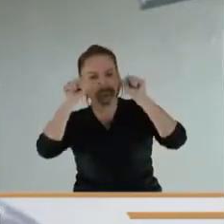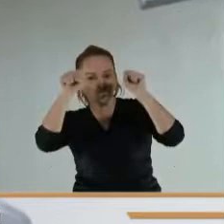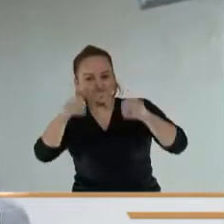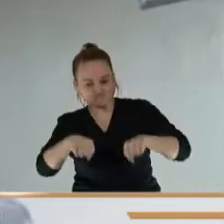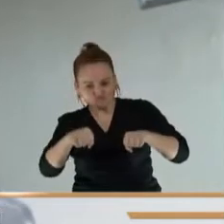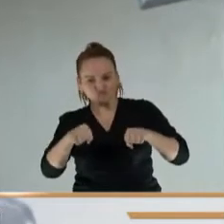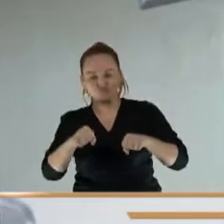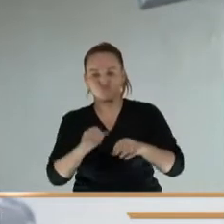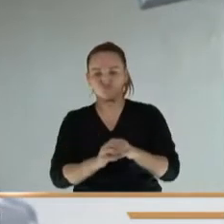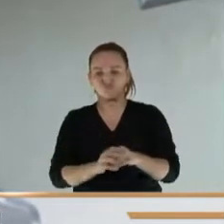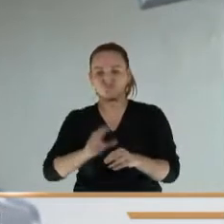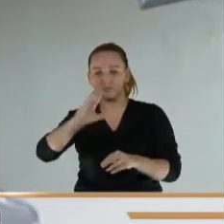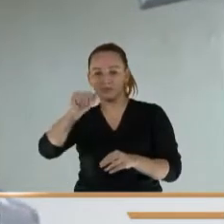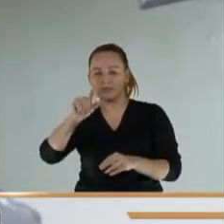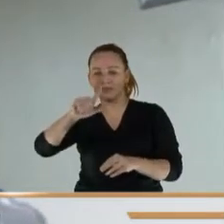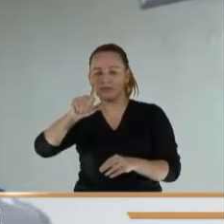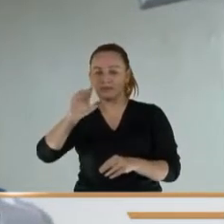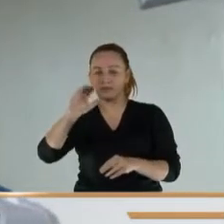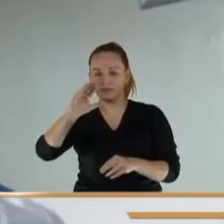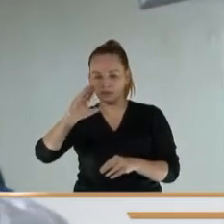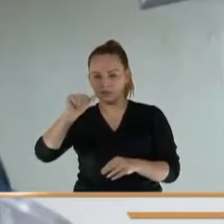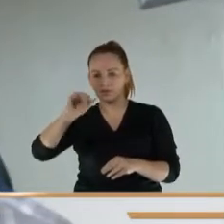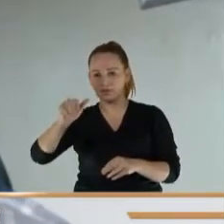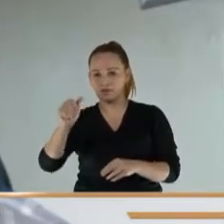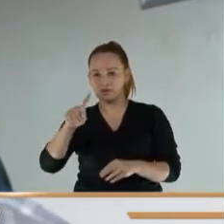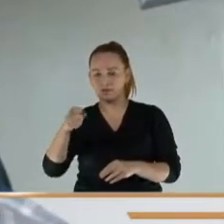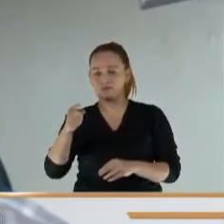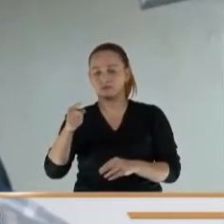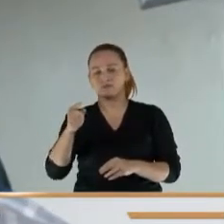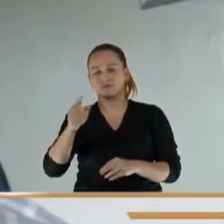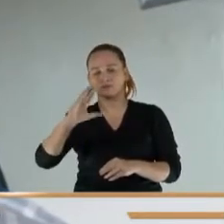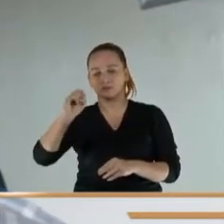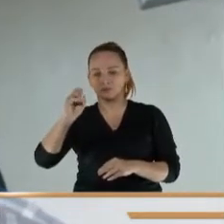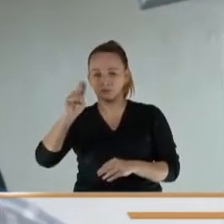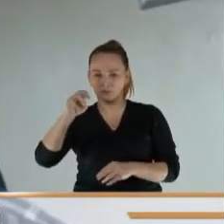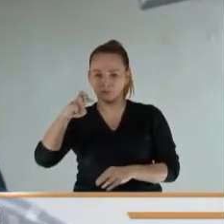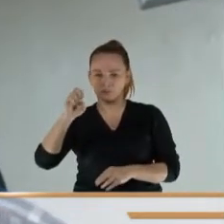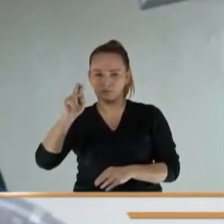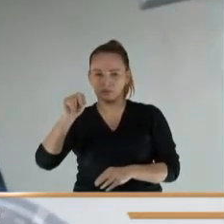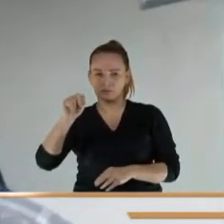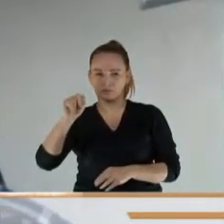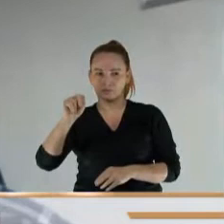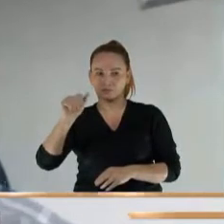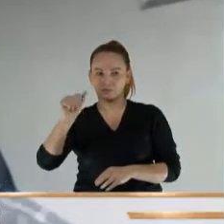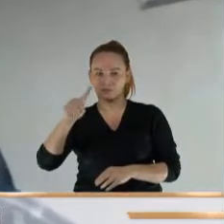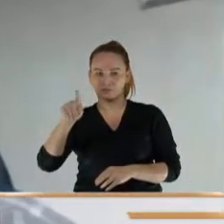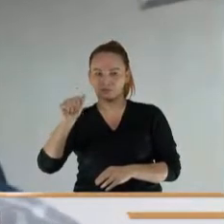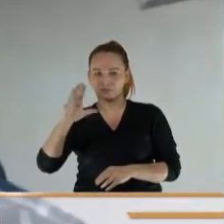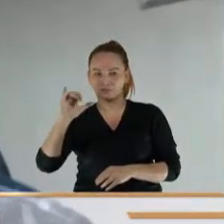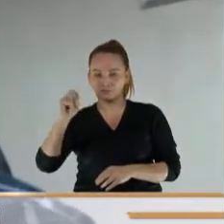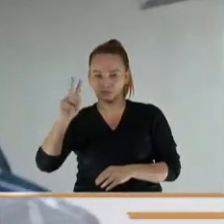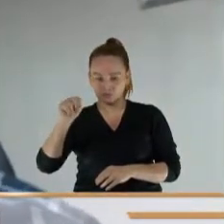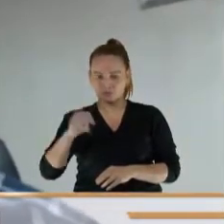de compensación. ¿Qué contiene hoy la